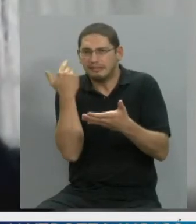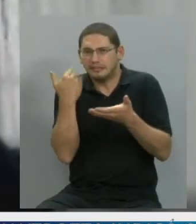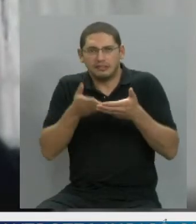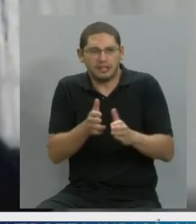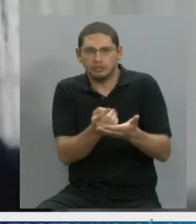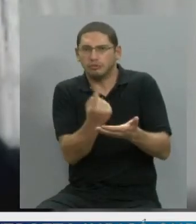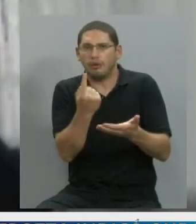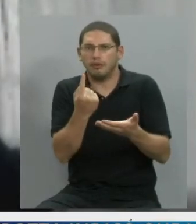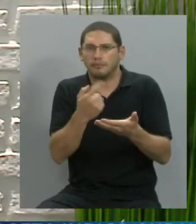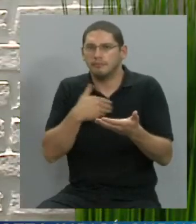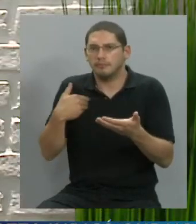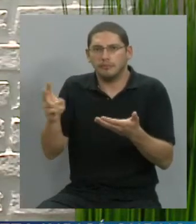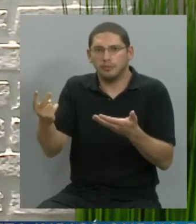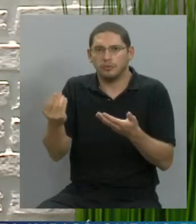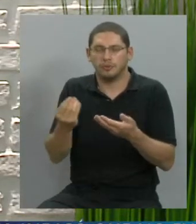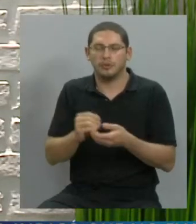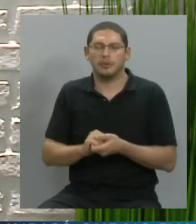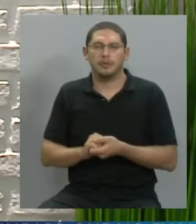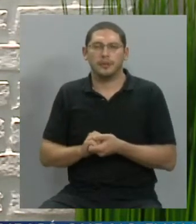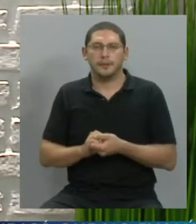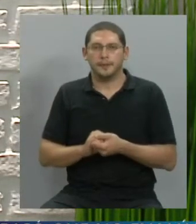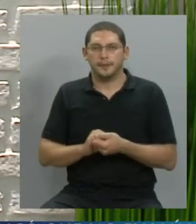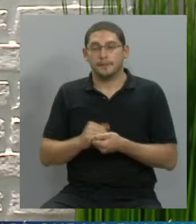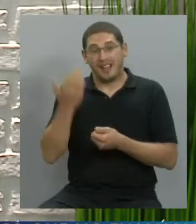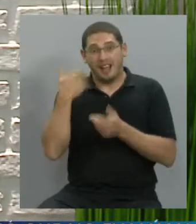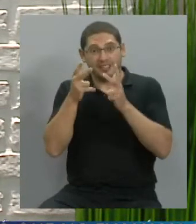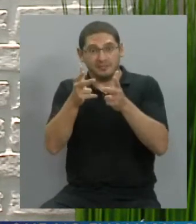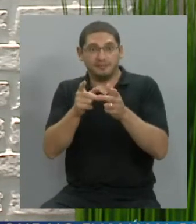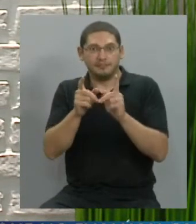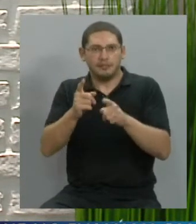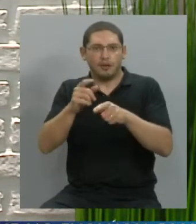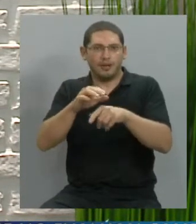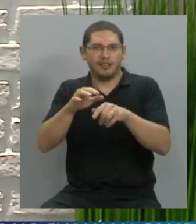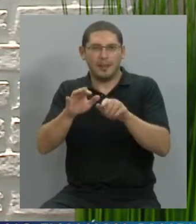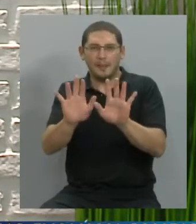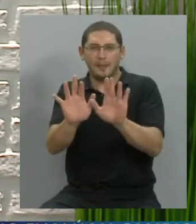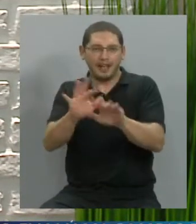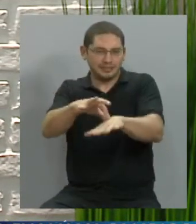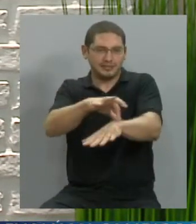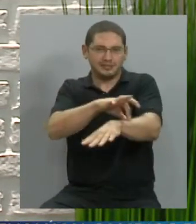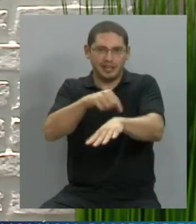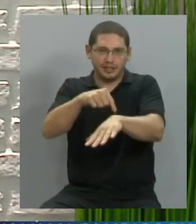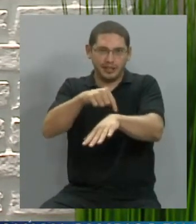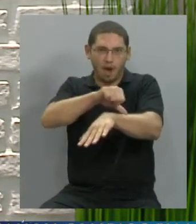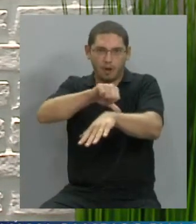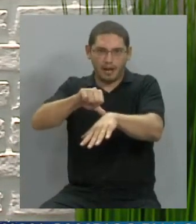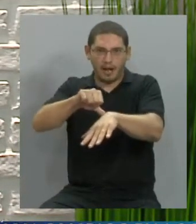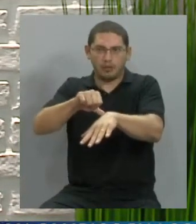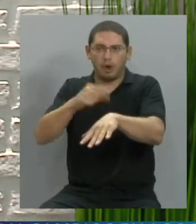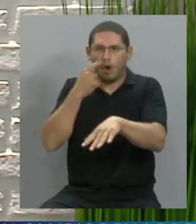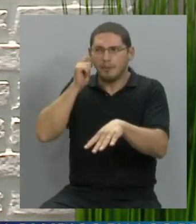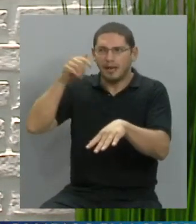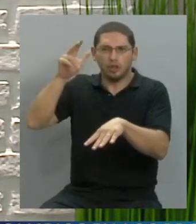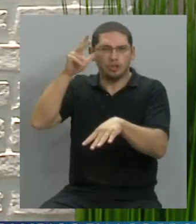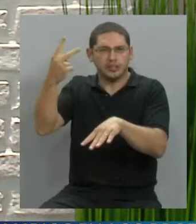respecto, yo retomo lo que dijiste anteriormente, por ejemplo, con la operación de tobillo, el anestesista, este hombre grande que todavía